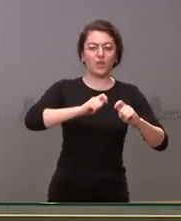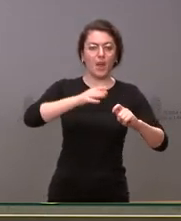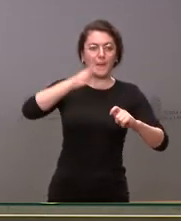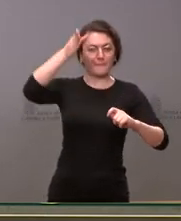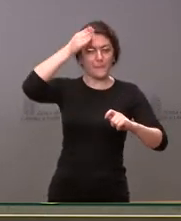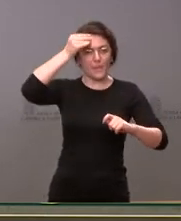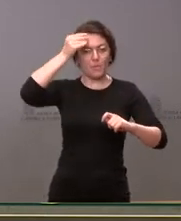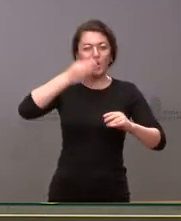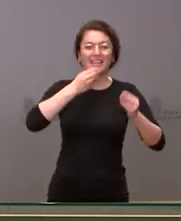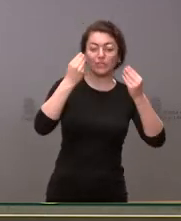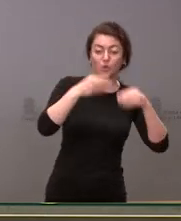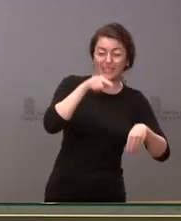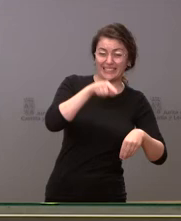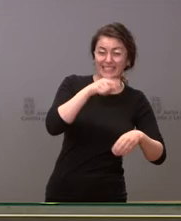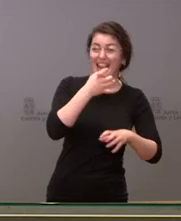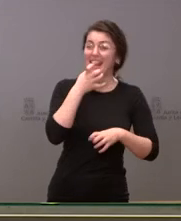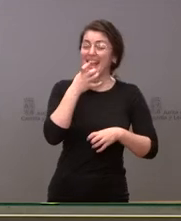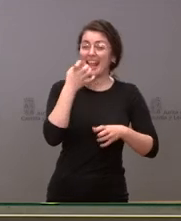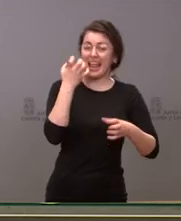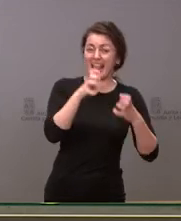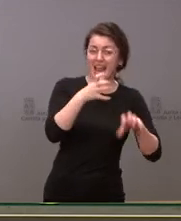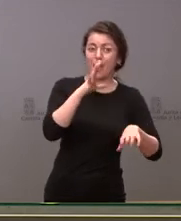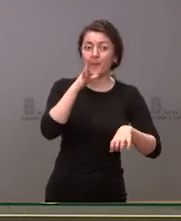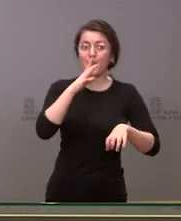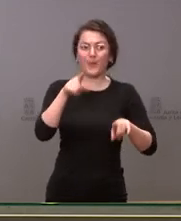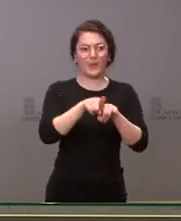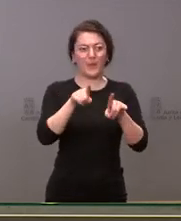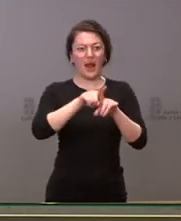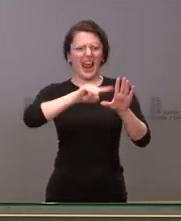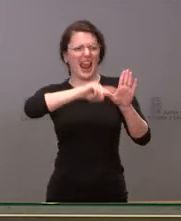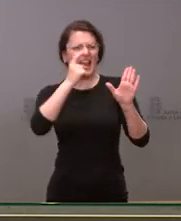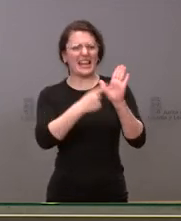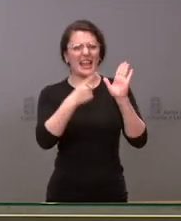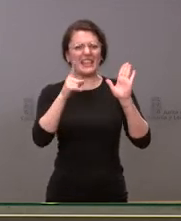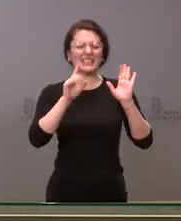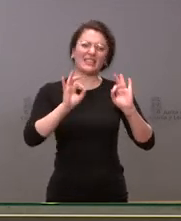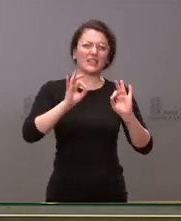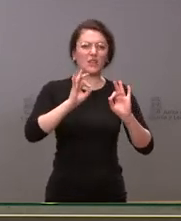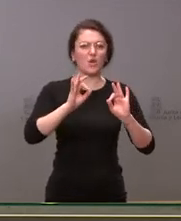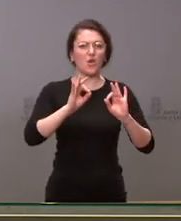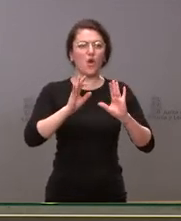que finalmente se ha habido una ley de concordia temen que esto pueda